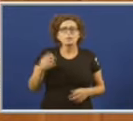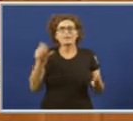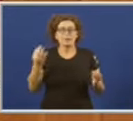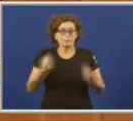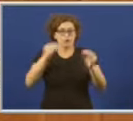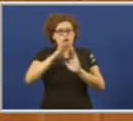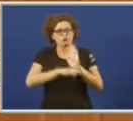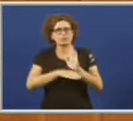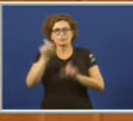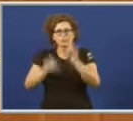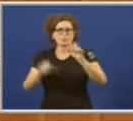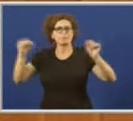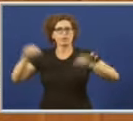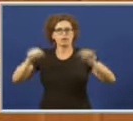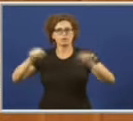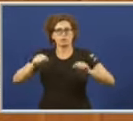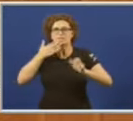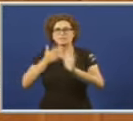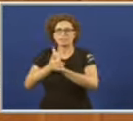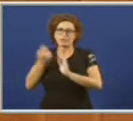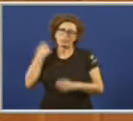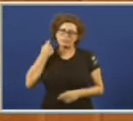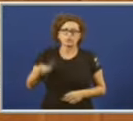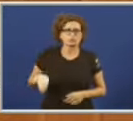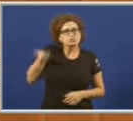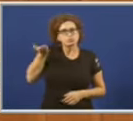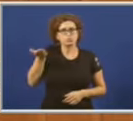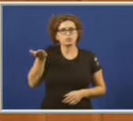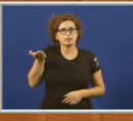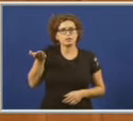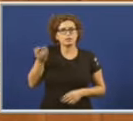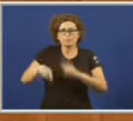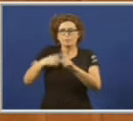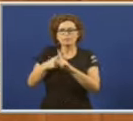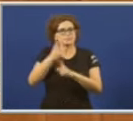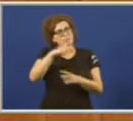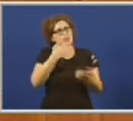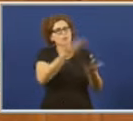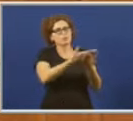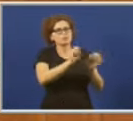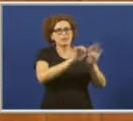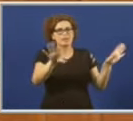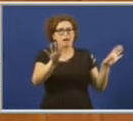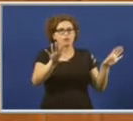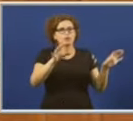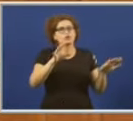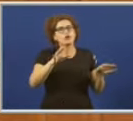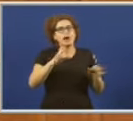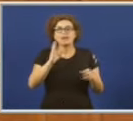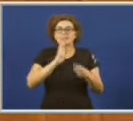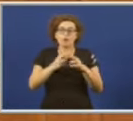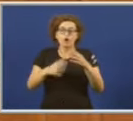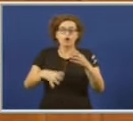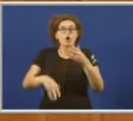condicións das persoas maiores, desde a suba das pensións e teñen en riba da mesa unha proposta concreta, aumenten o complemento